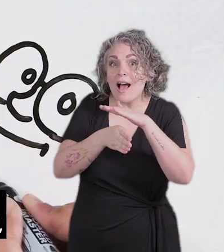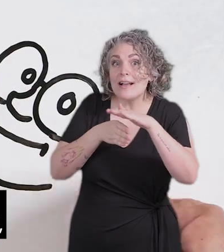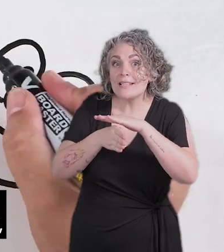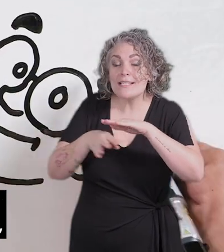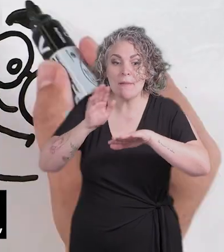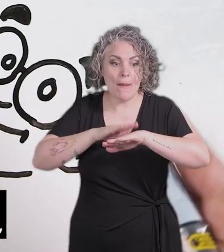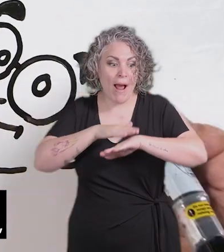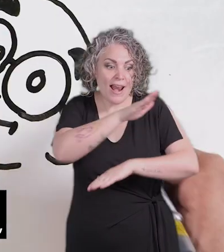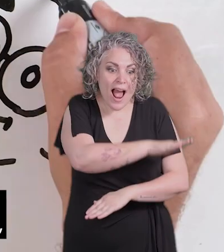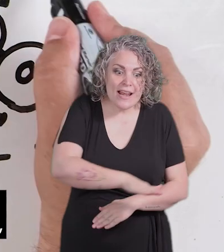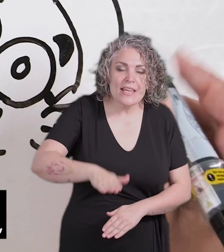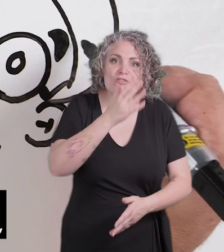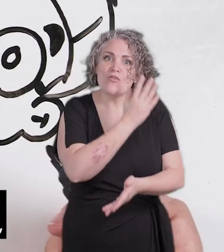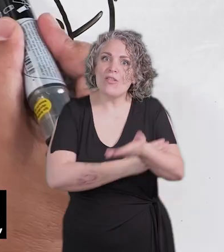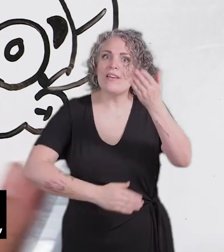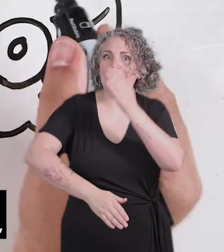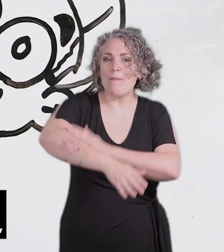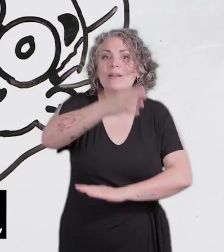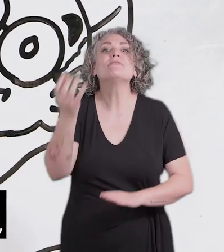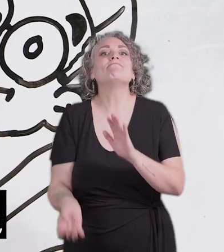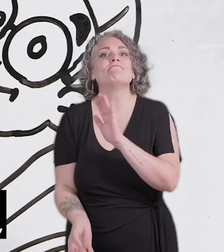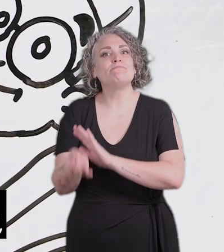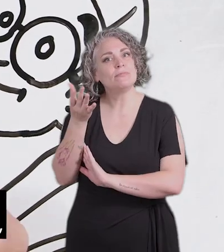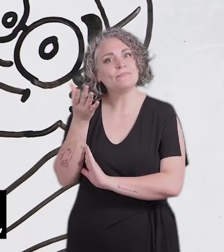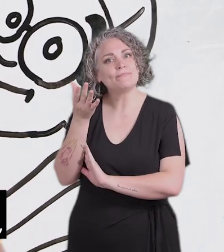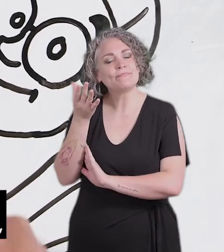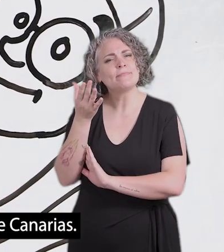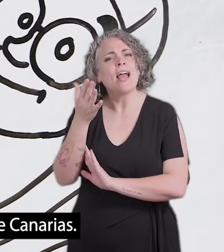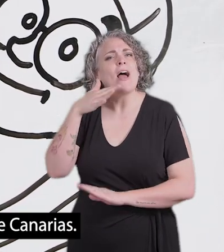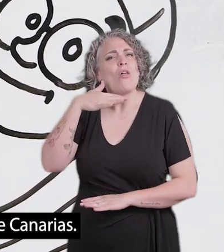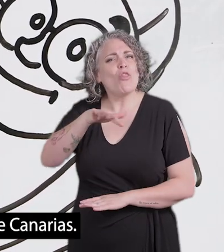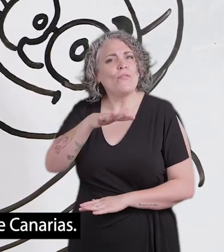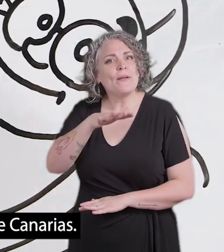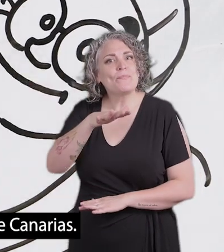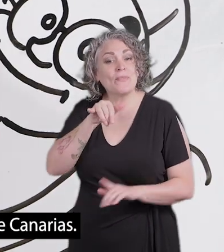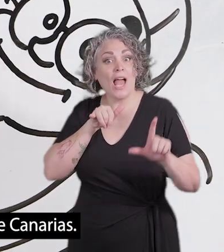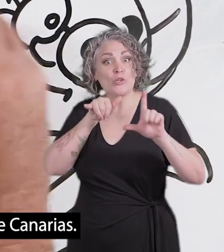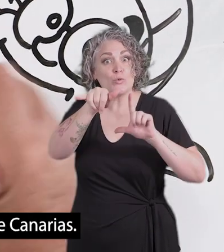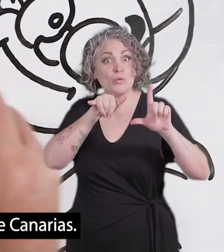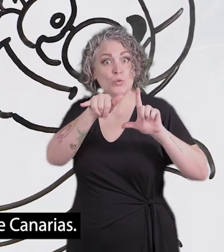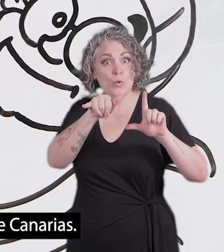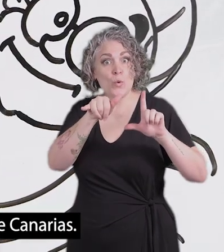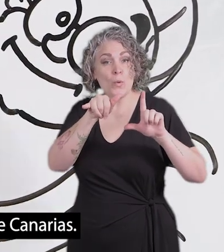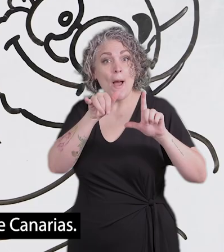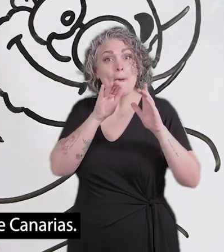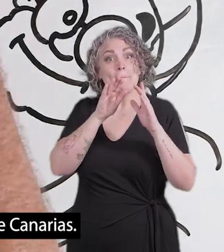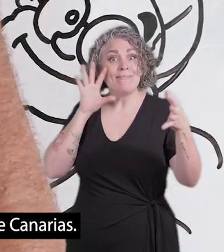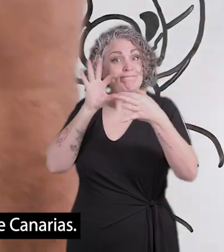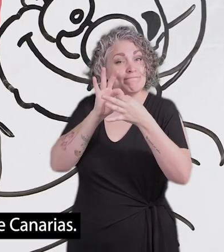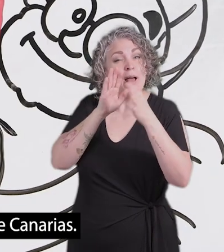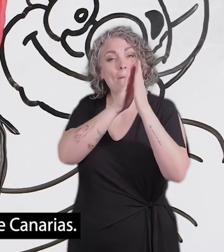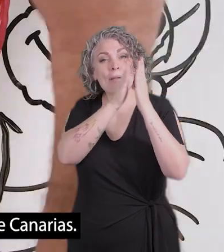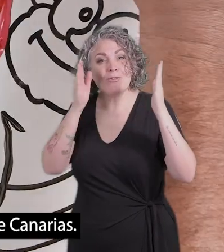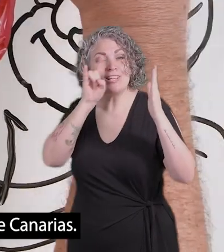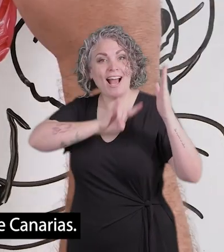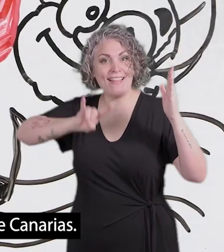destinado al público infantil con discapacidad, alojado en el canal YouTube de la Biblioteca de